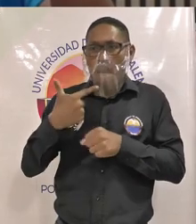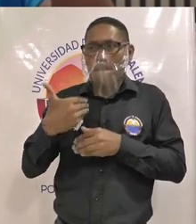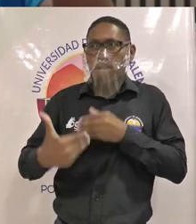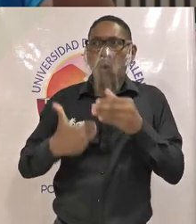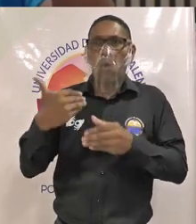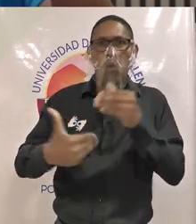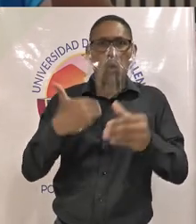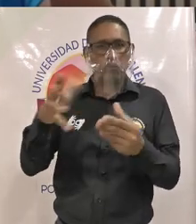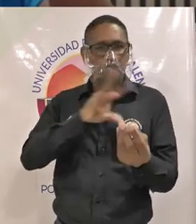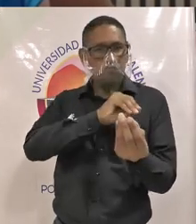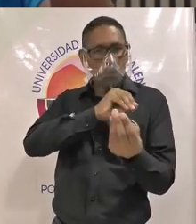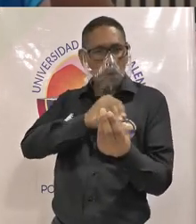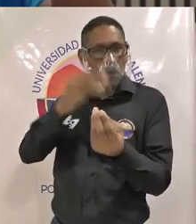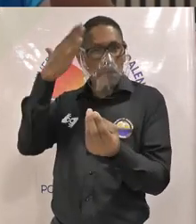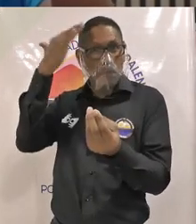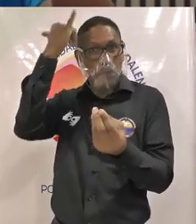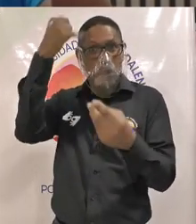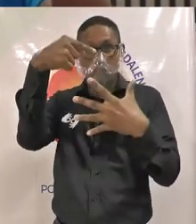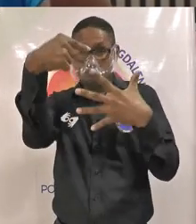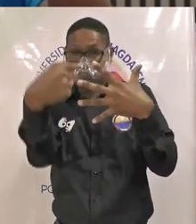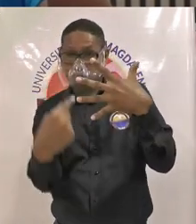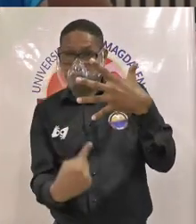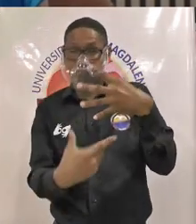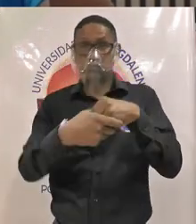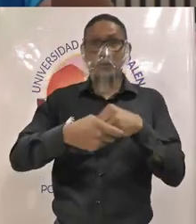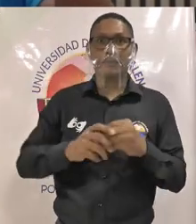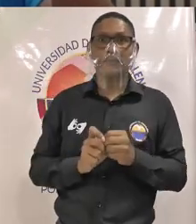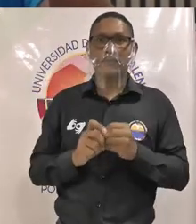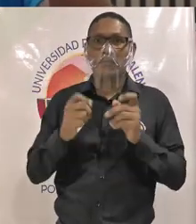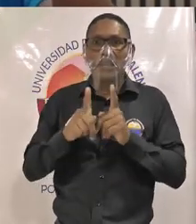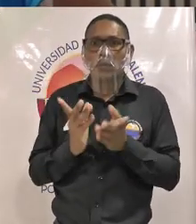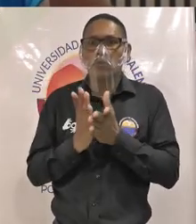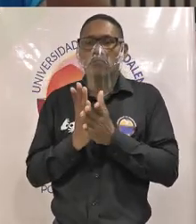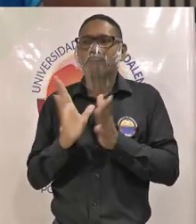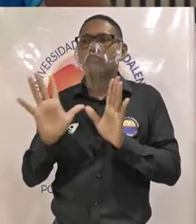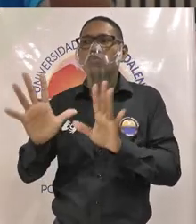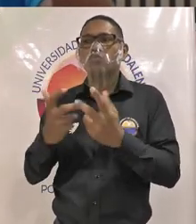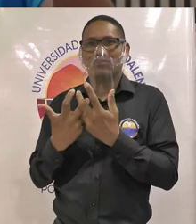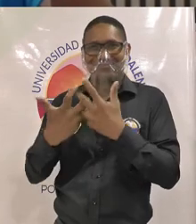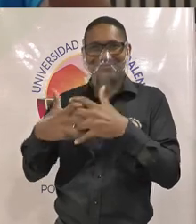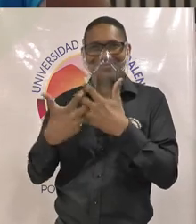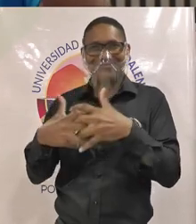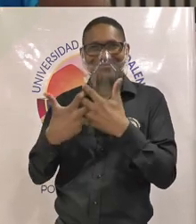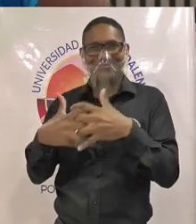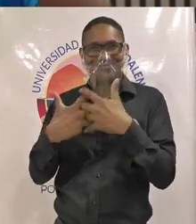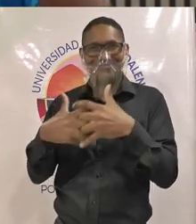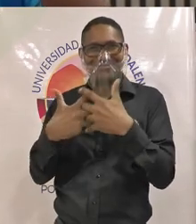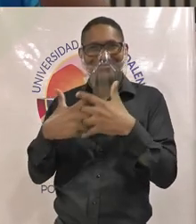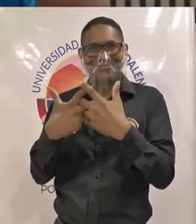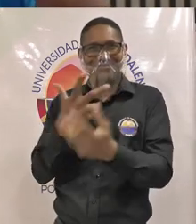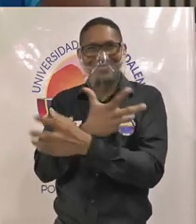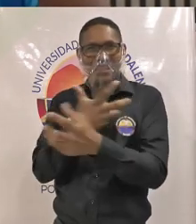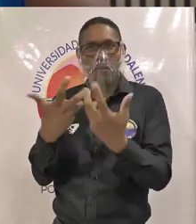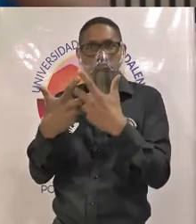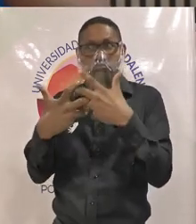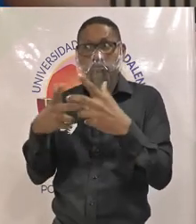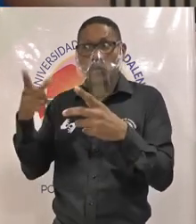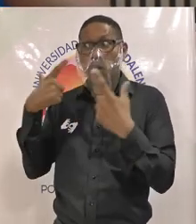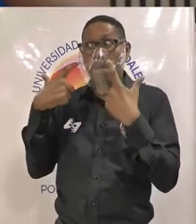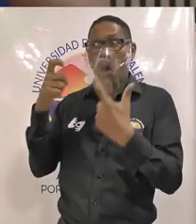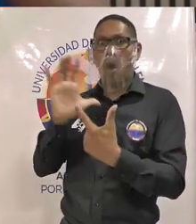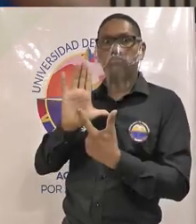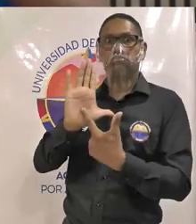formación académica interdisciplinario donde los estudiantes de la facultad de ciencias empresarial y económica sean los protagonistas